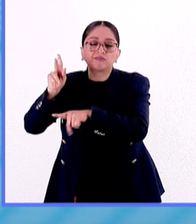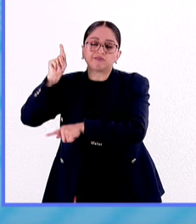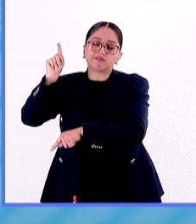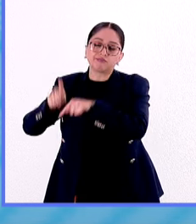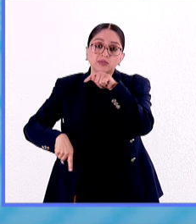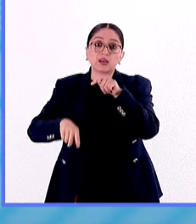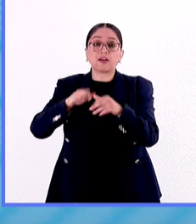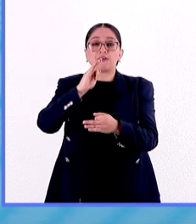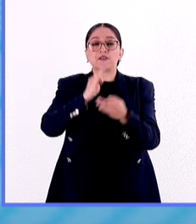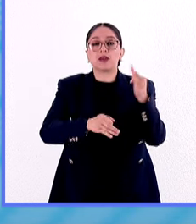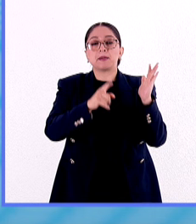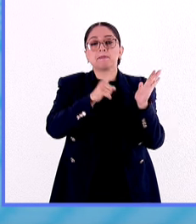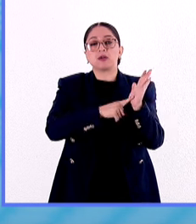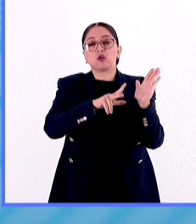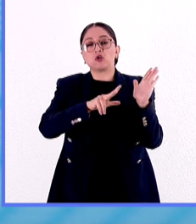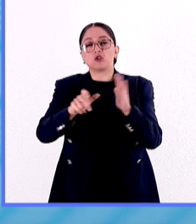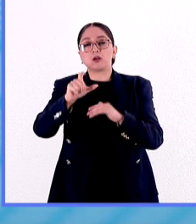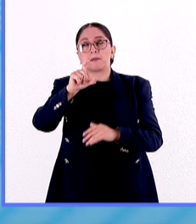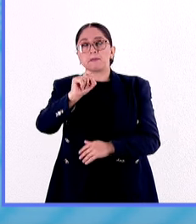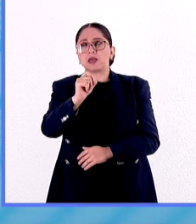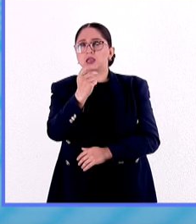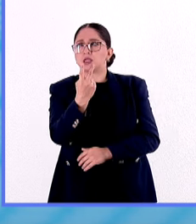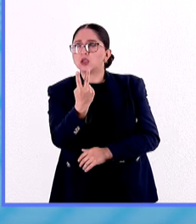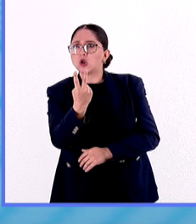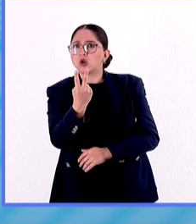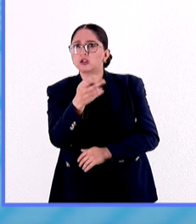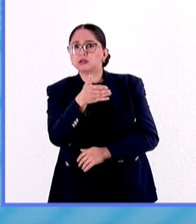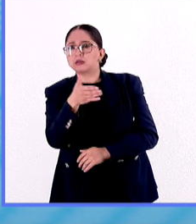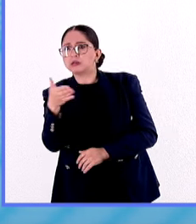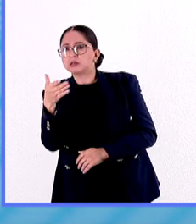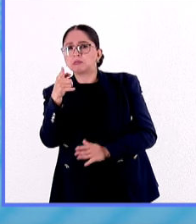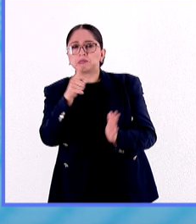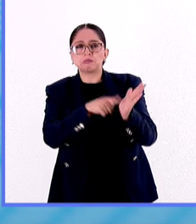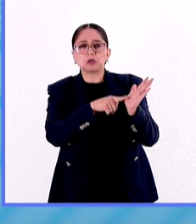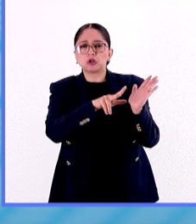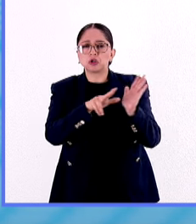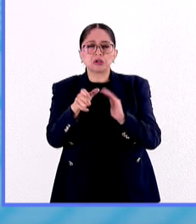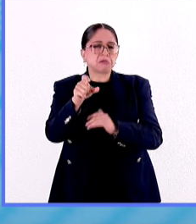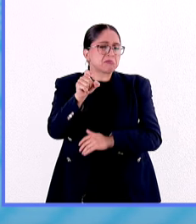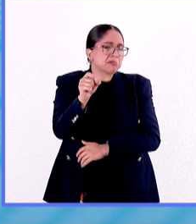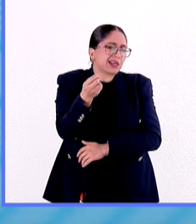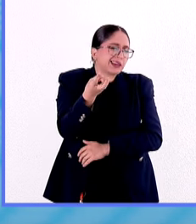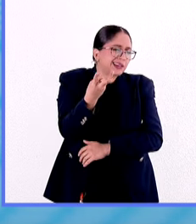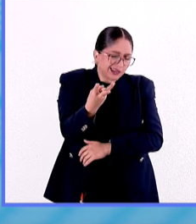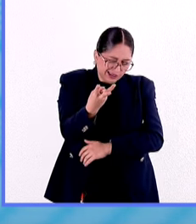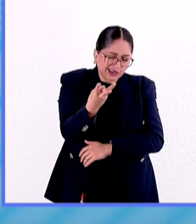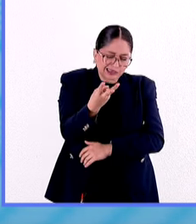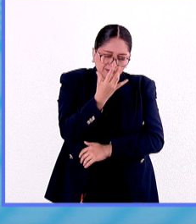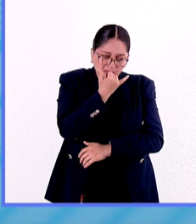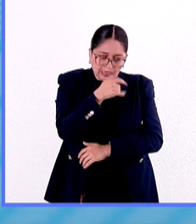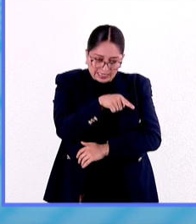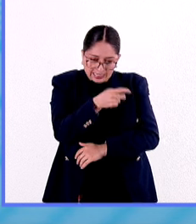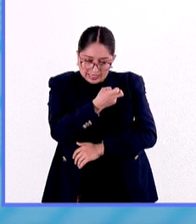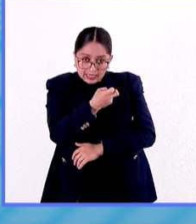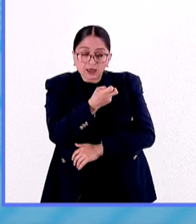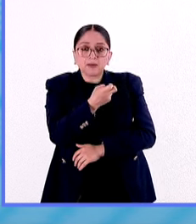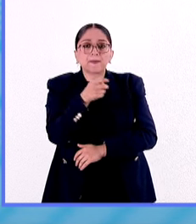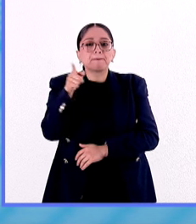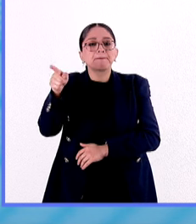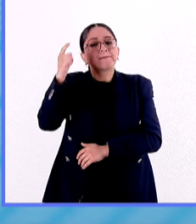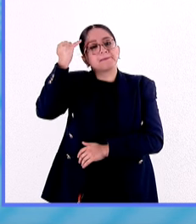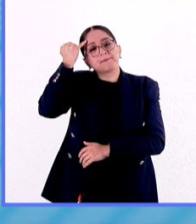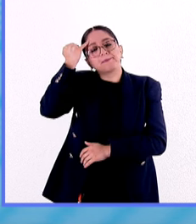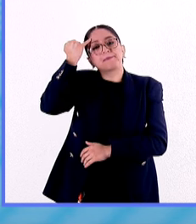1822, principios de 1823, a mediados de 1823, corrijo, se pensó en la